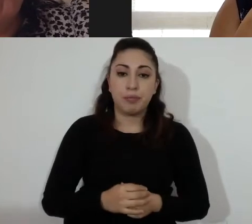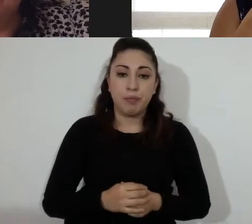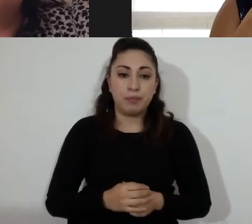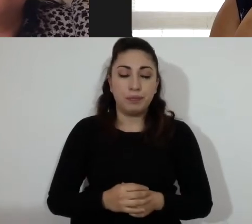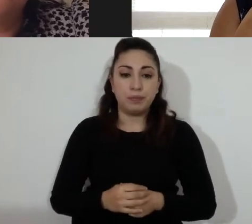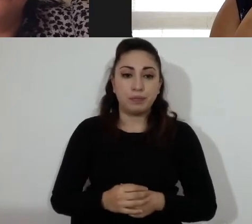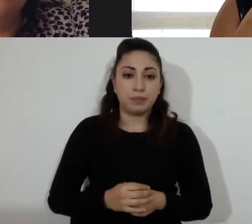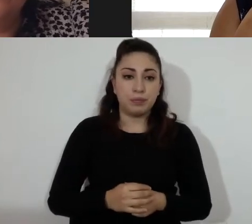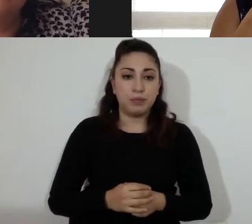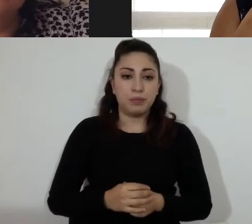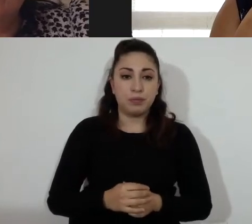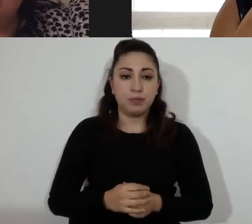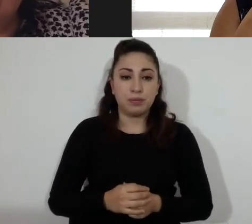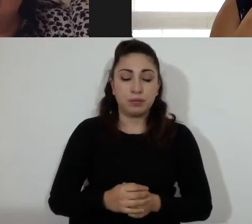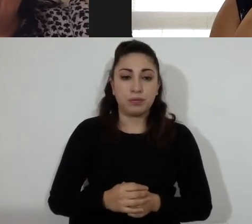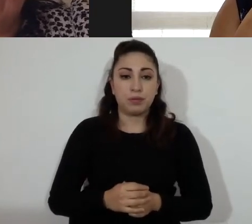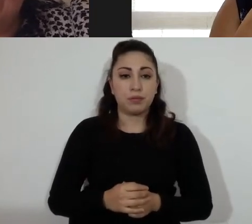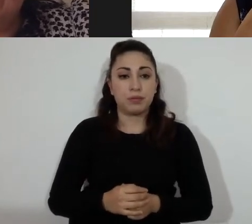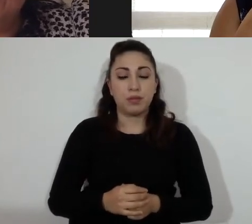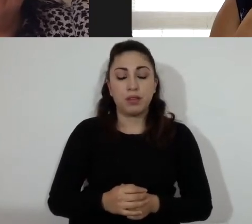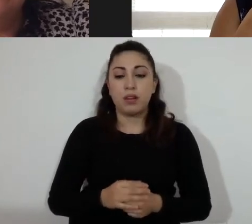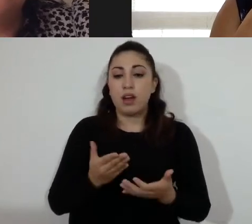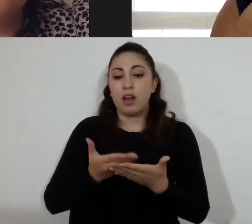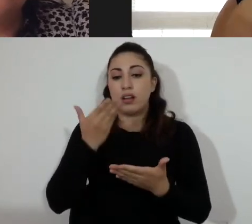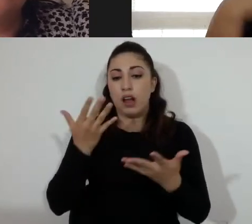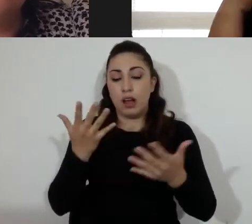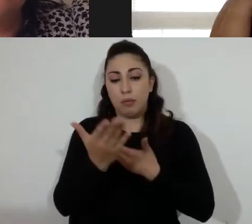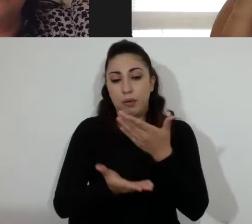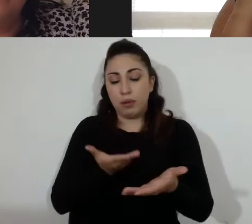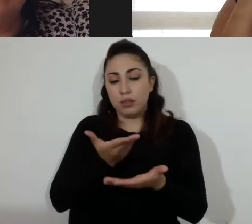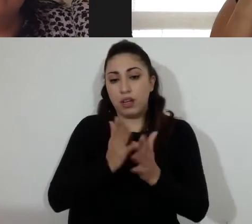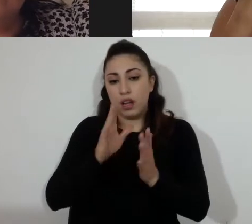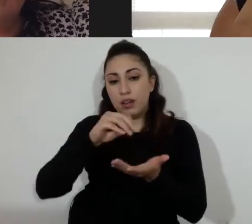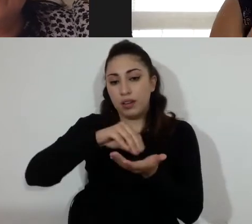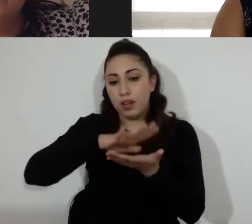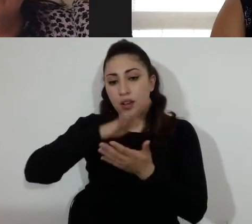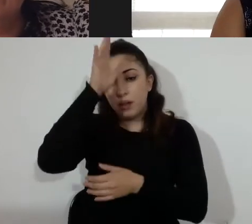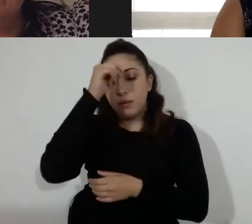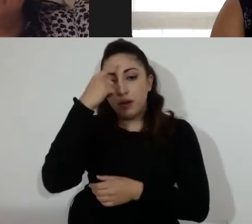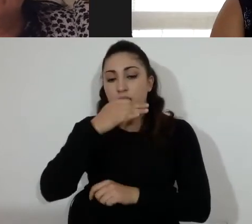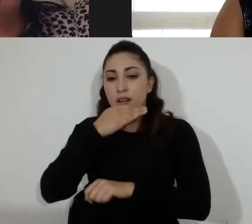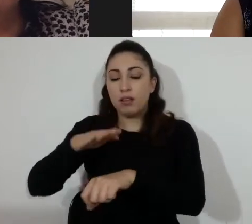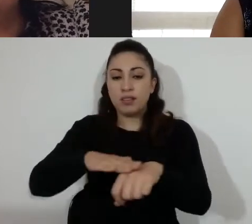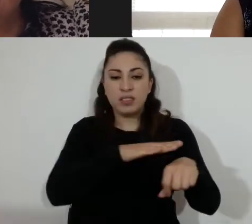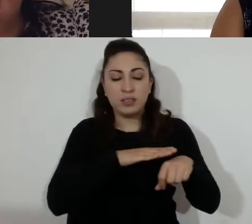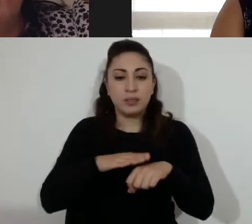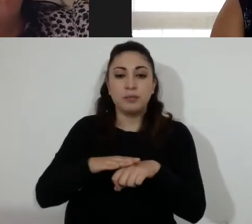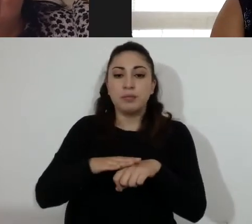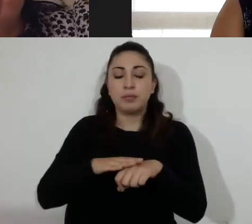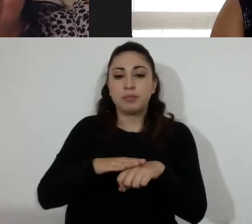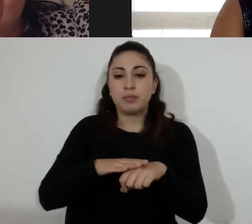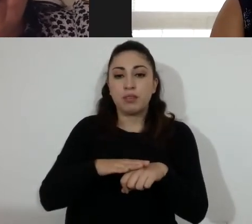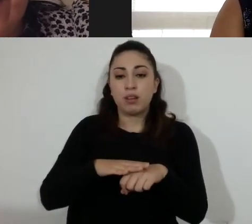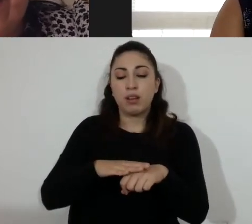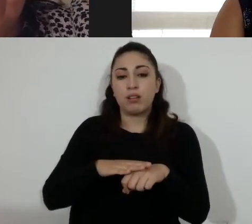que se había establecido para informarles sobre el registro de la